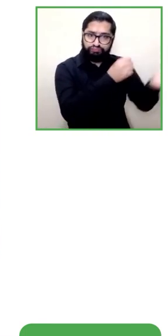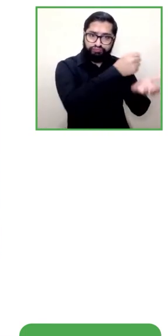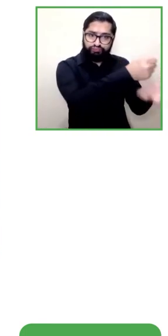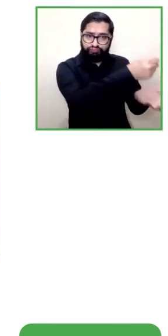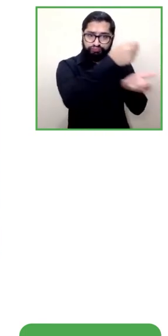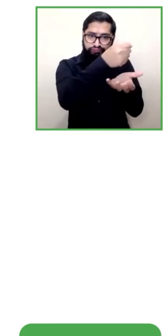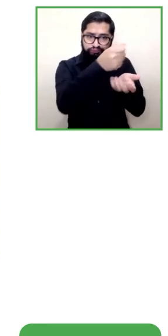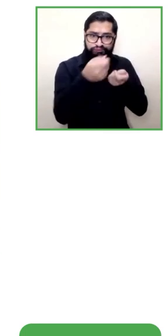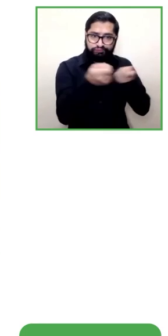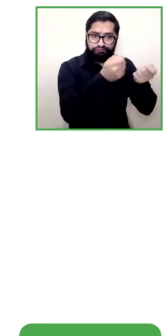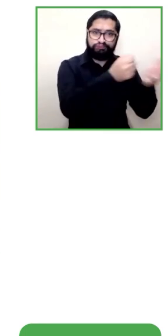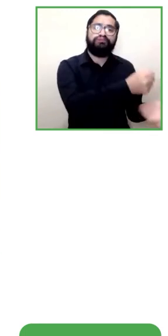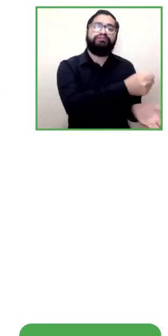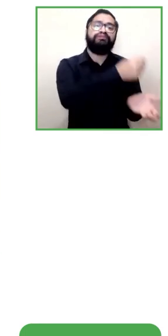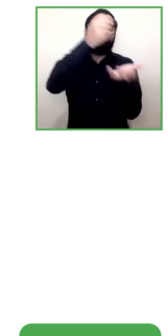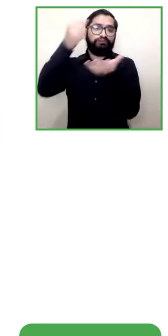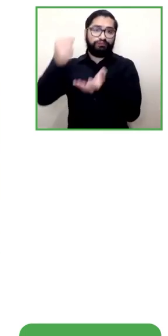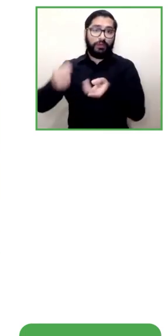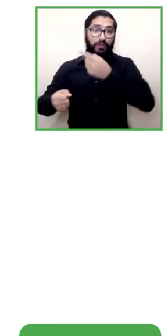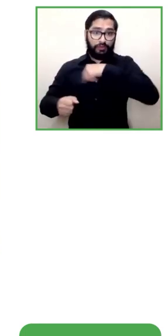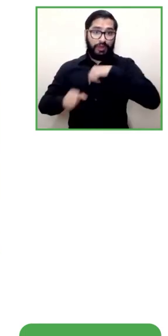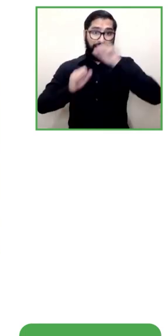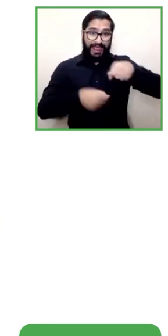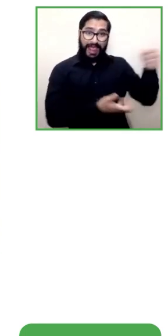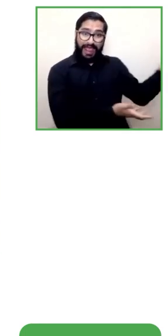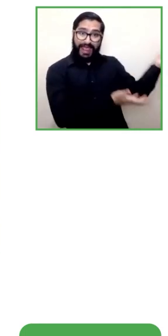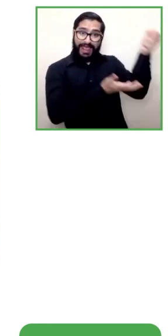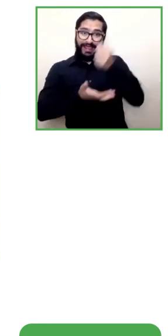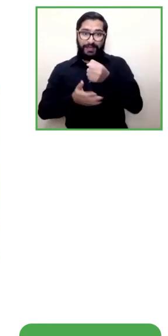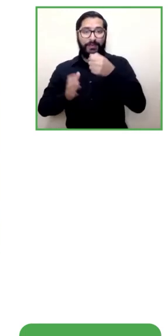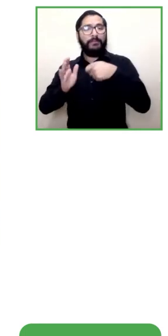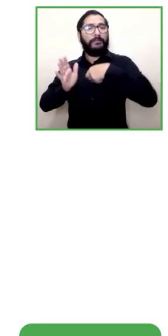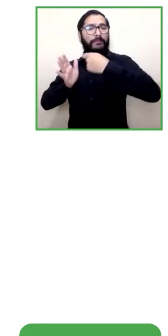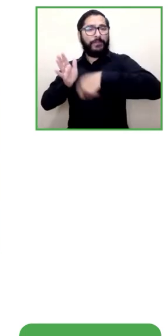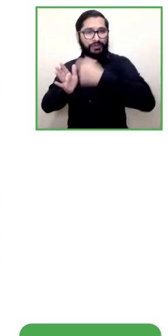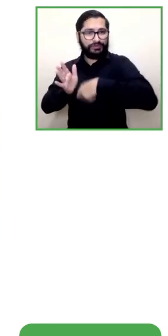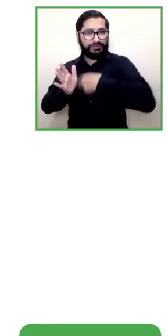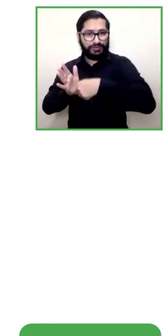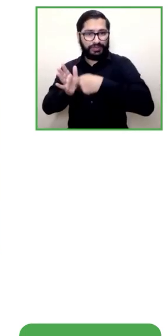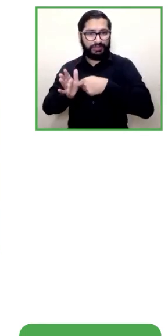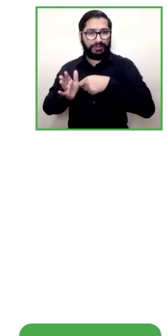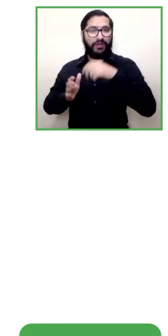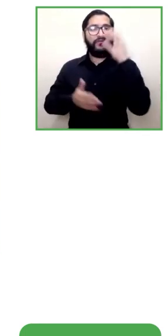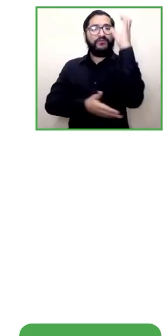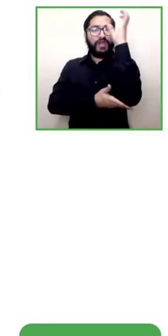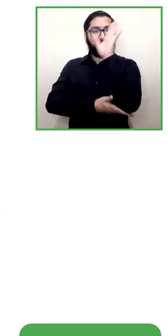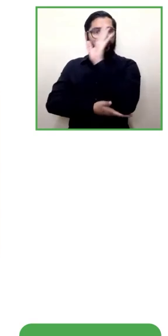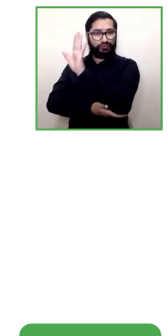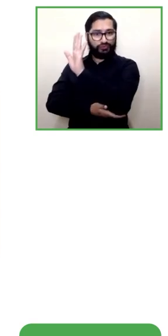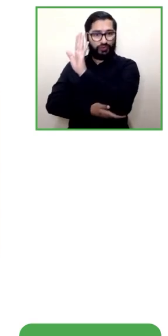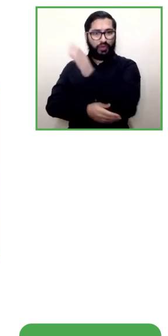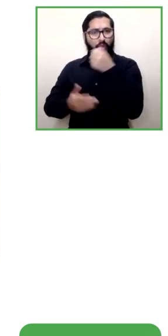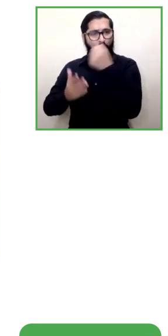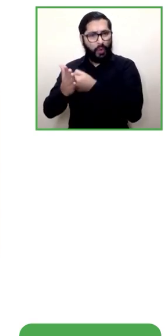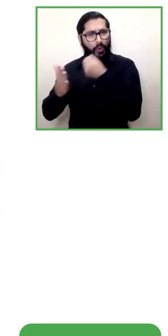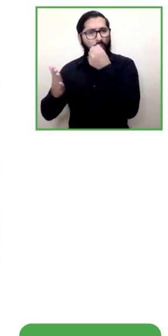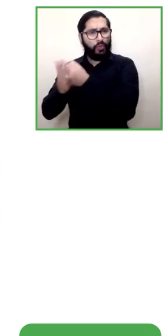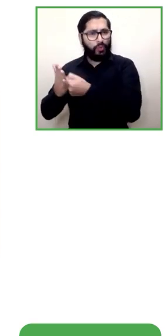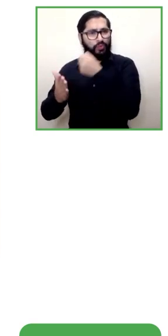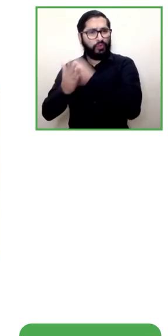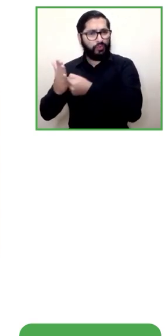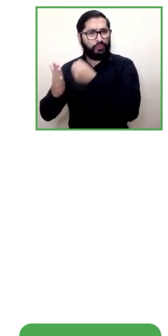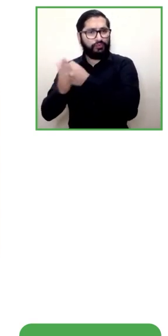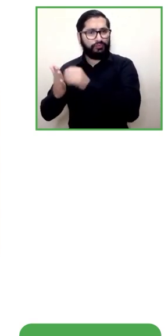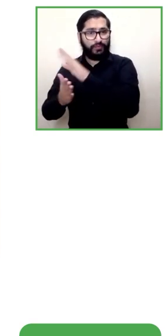entonces desde FENASCOL fue una lucha constante poder obtener esto para que las personas sordas realmente pudieran gozar de la accesibilidad